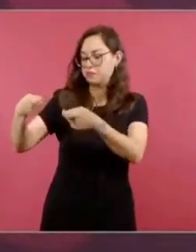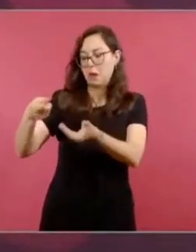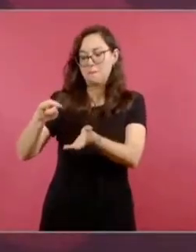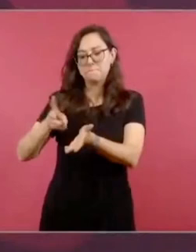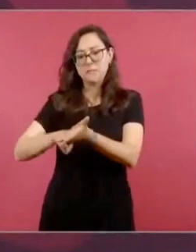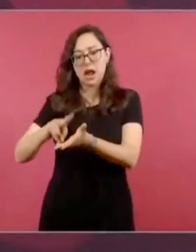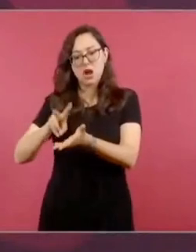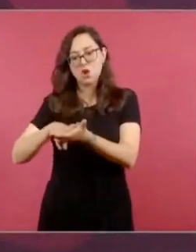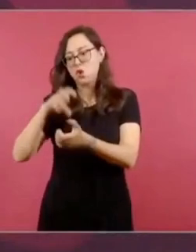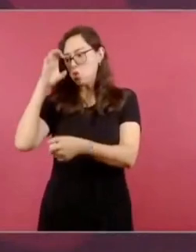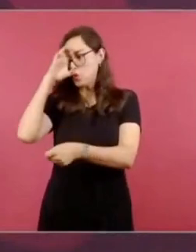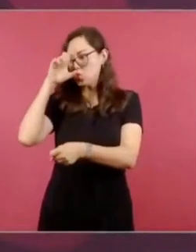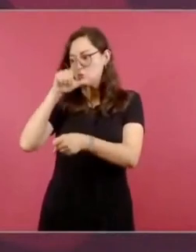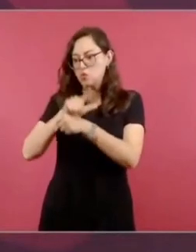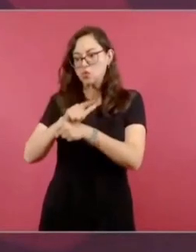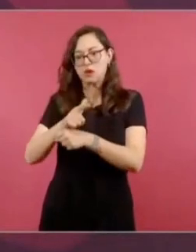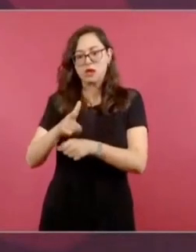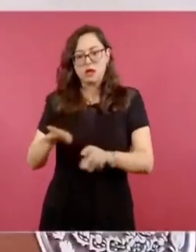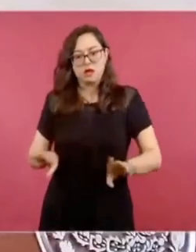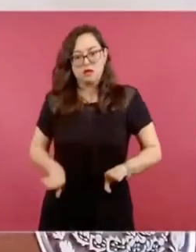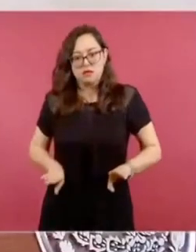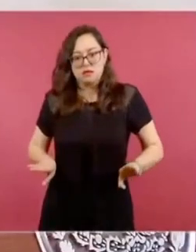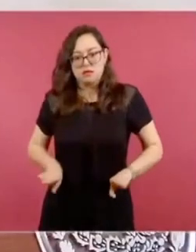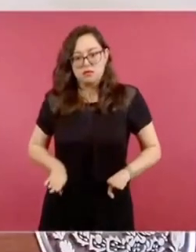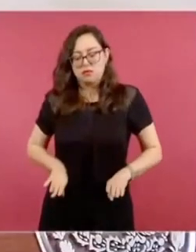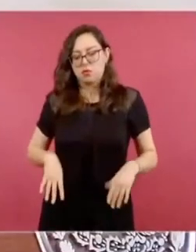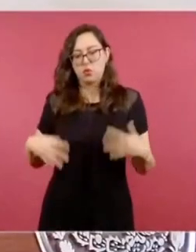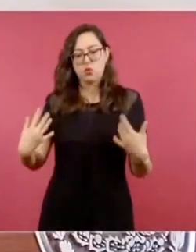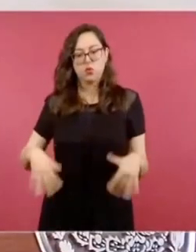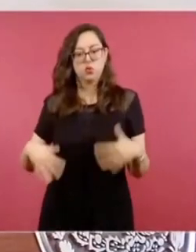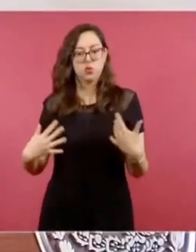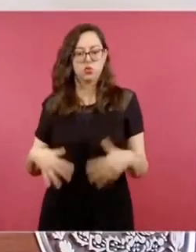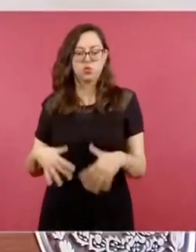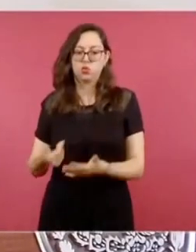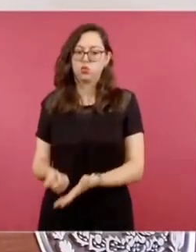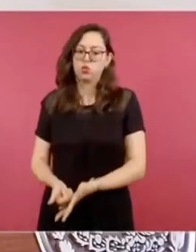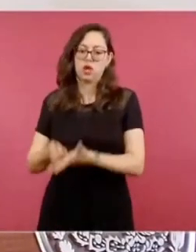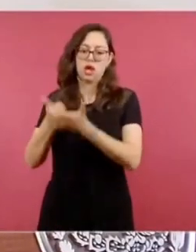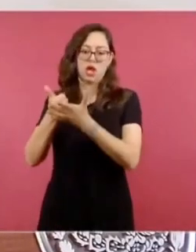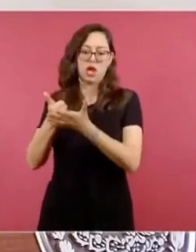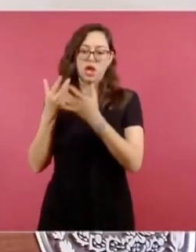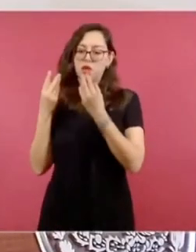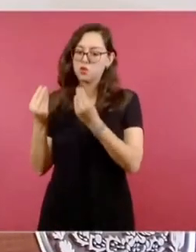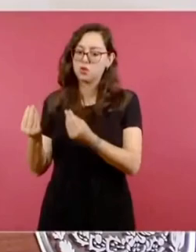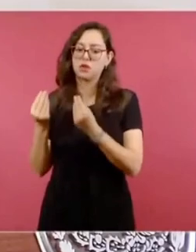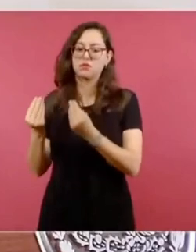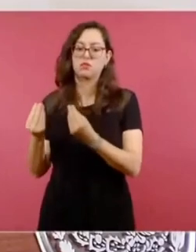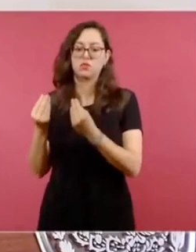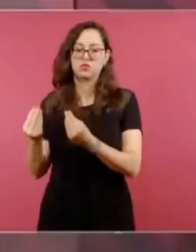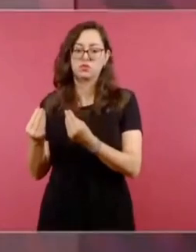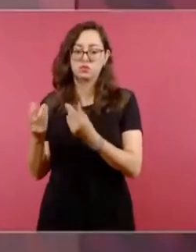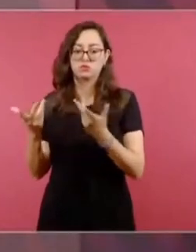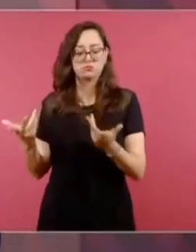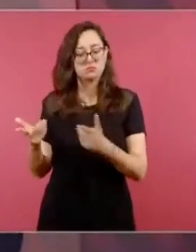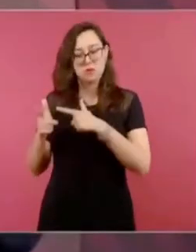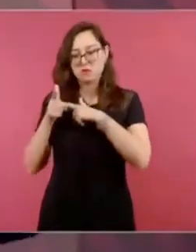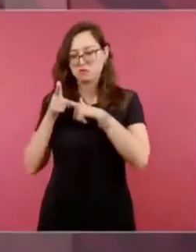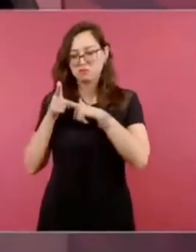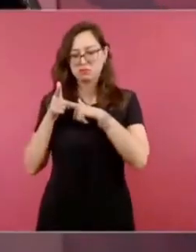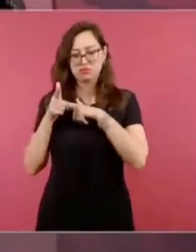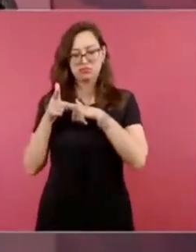y ojalá y se sigan conservando.